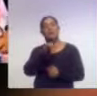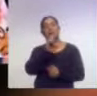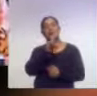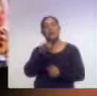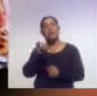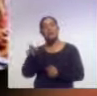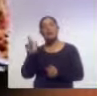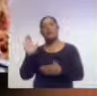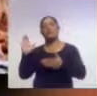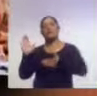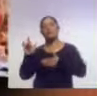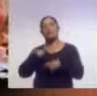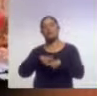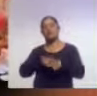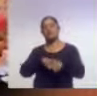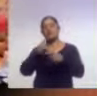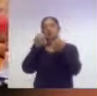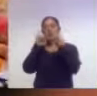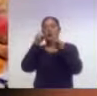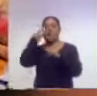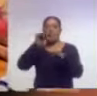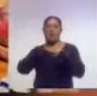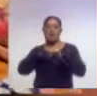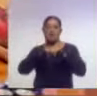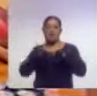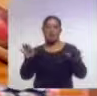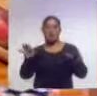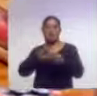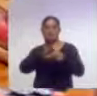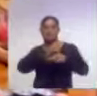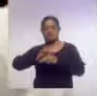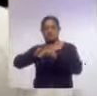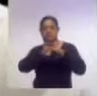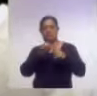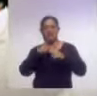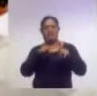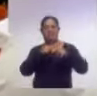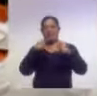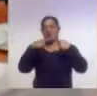compromiso de la institución para trabajar de manera coordinada en la atención de diferentes delitos.